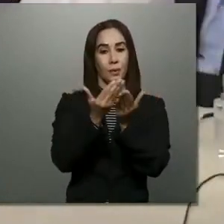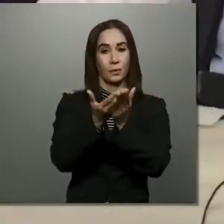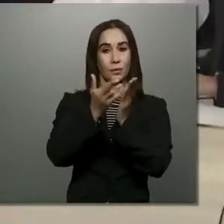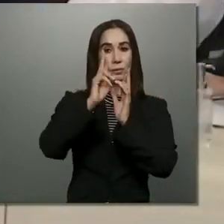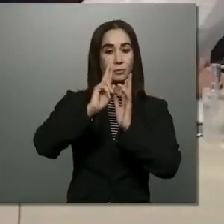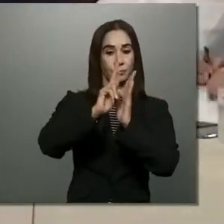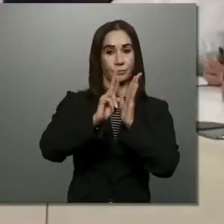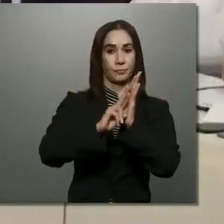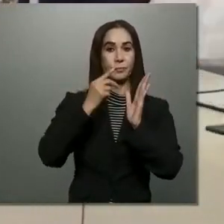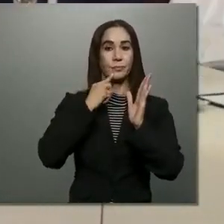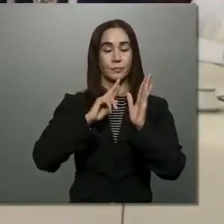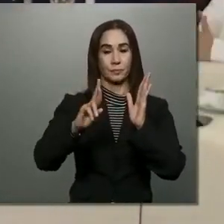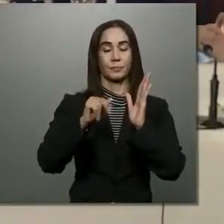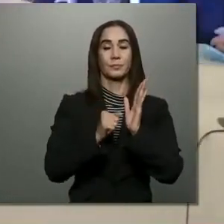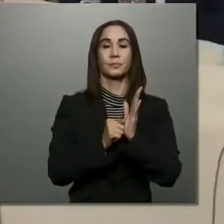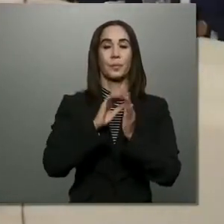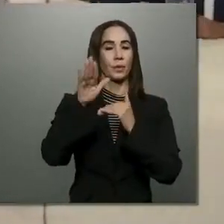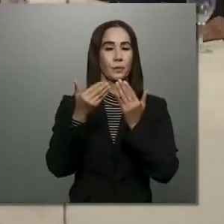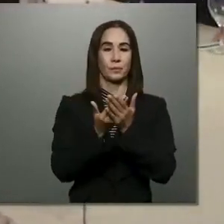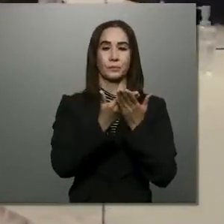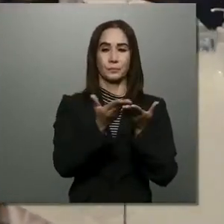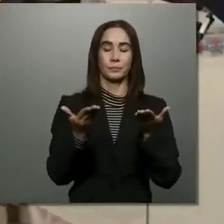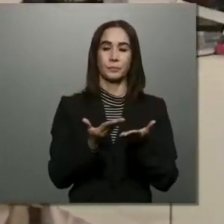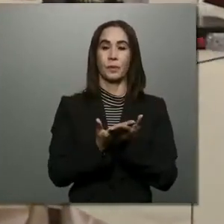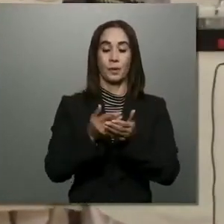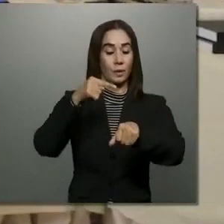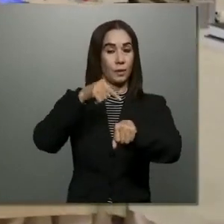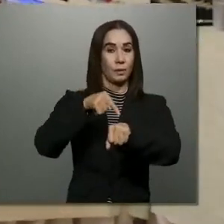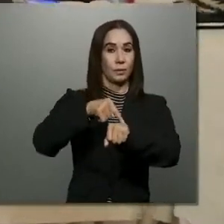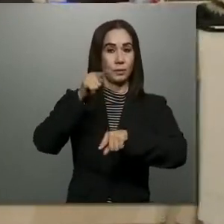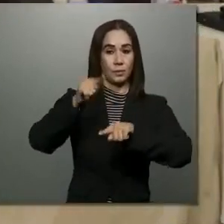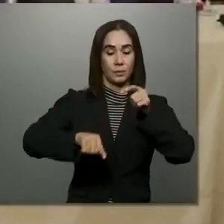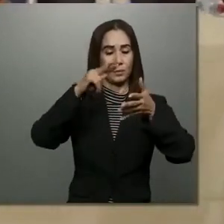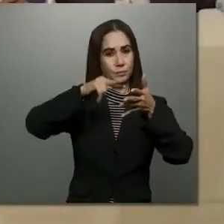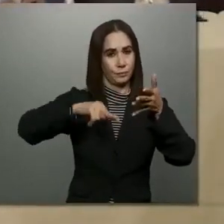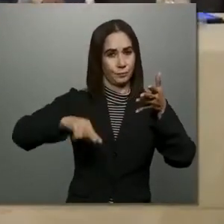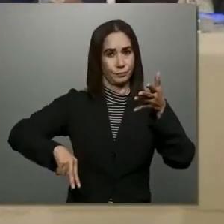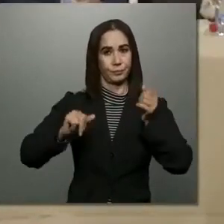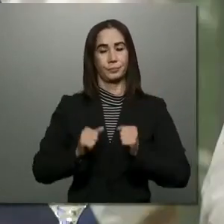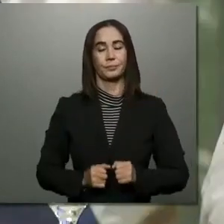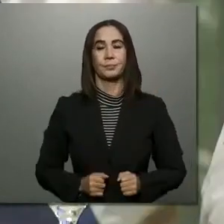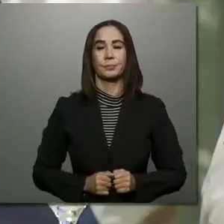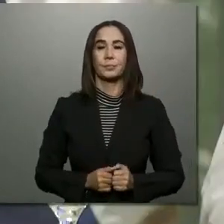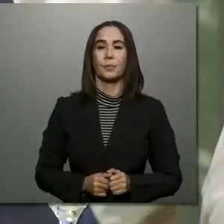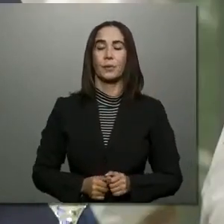recomendaciones. Todas, que por razones de tiempo no la podemos plantear aquí.